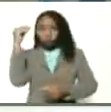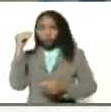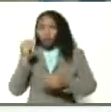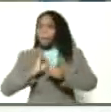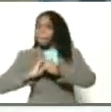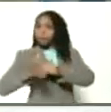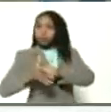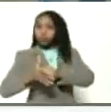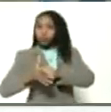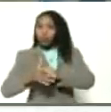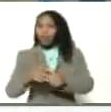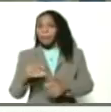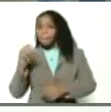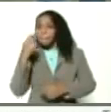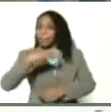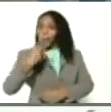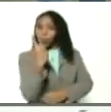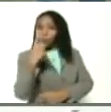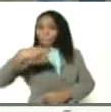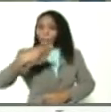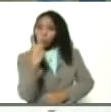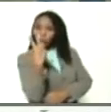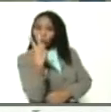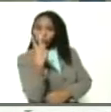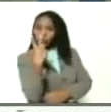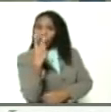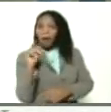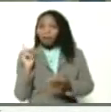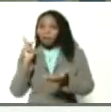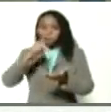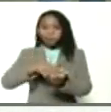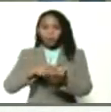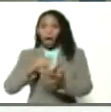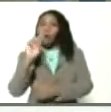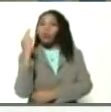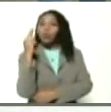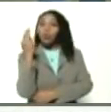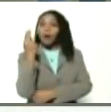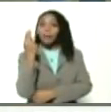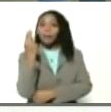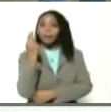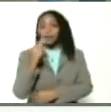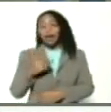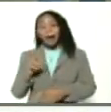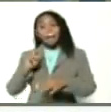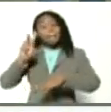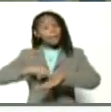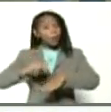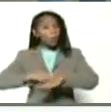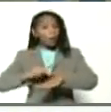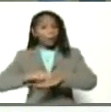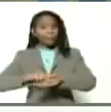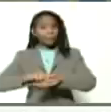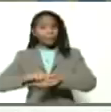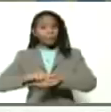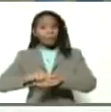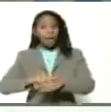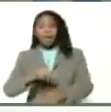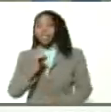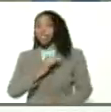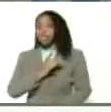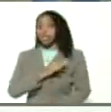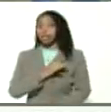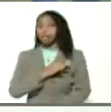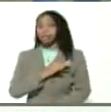coronavirus, Bolsonaro P1 y Bolsonaro P2 han llegado a Uruguay, a Paraguay, a Chile,